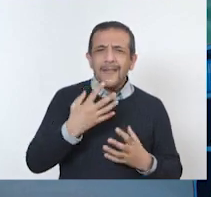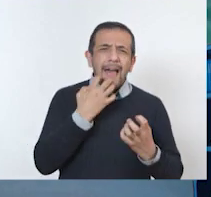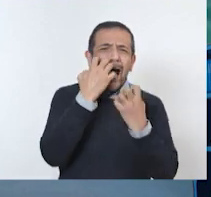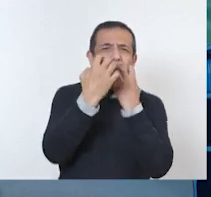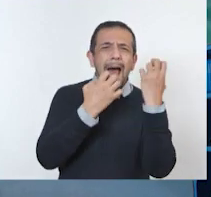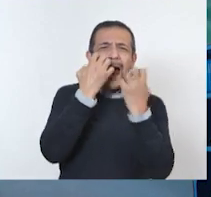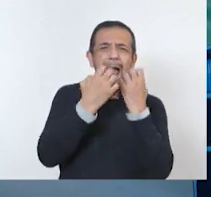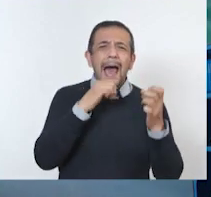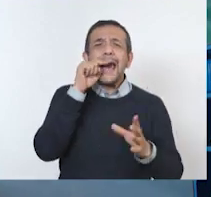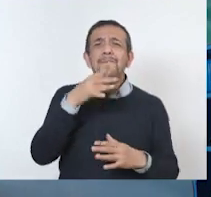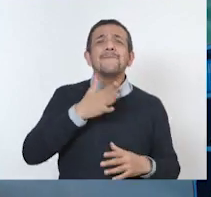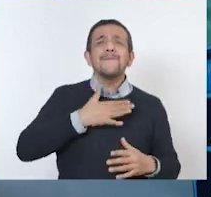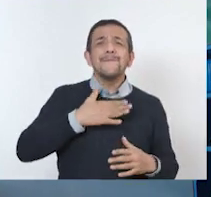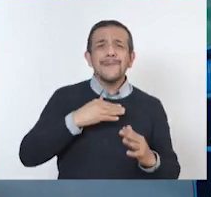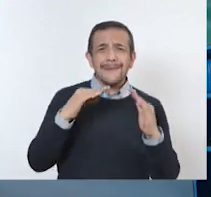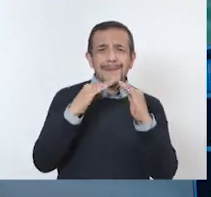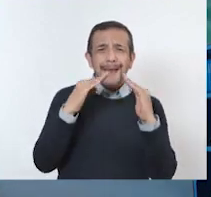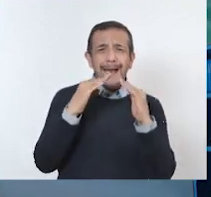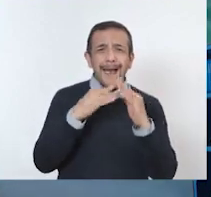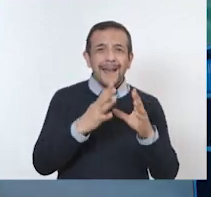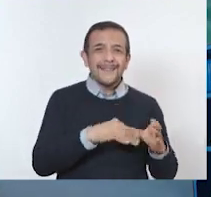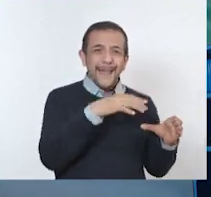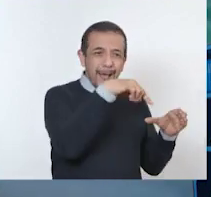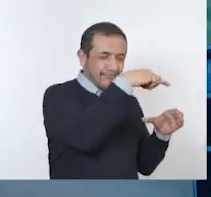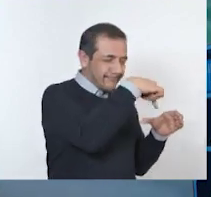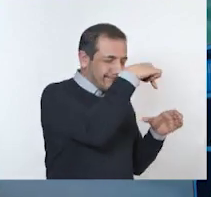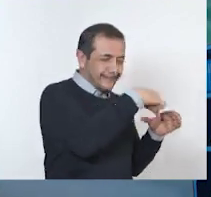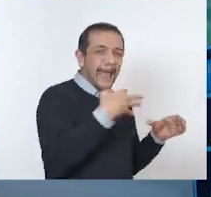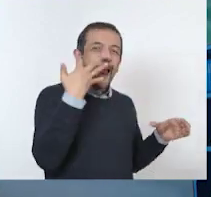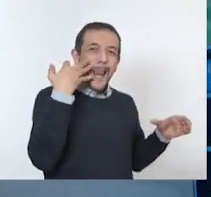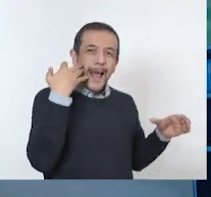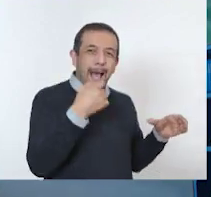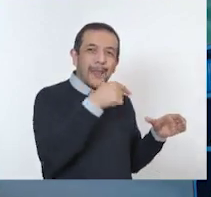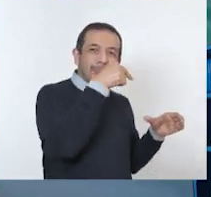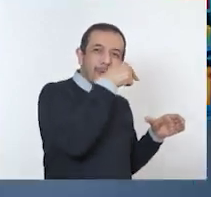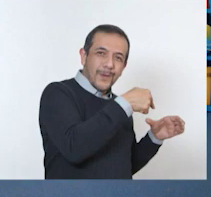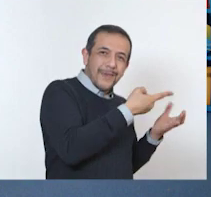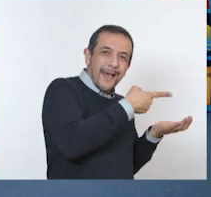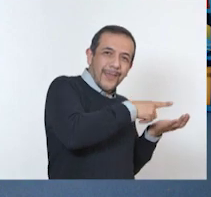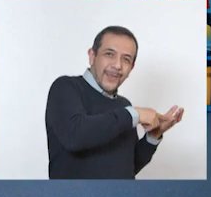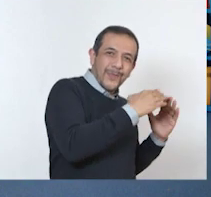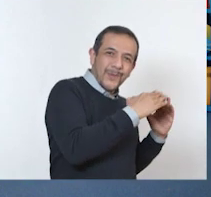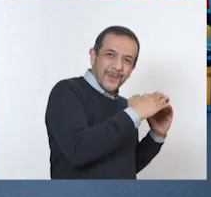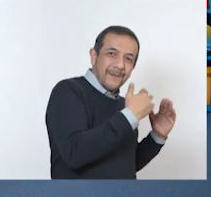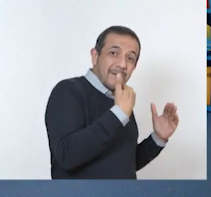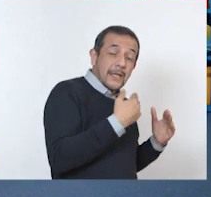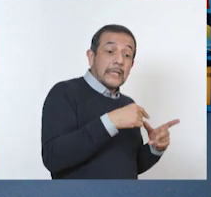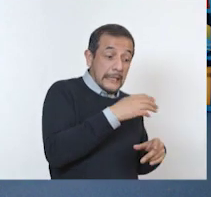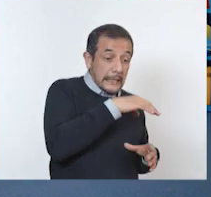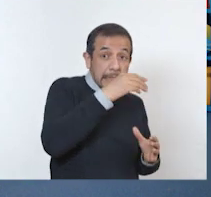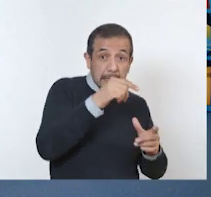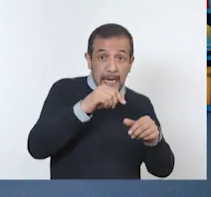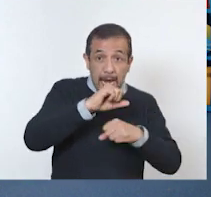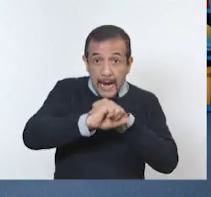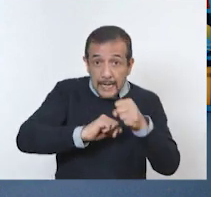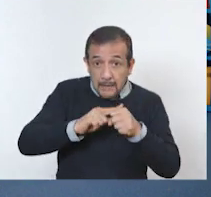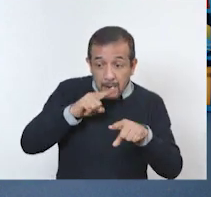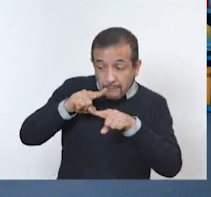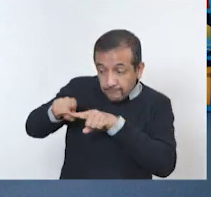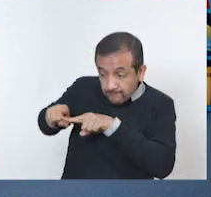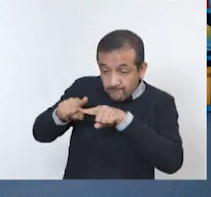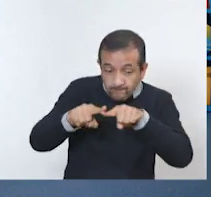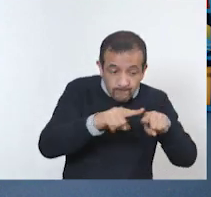están gritando que es de casa. Es correcto. Es de casa. Y cada tipo de animales